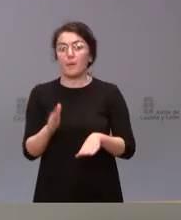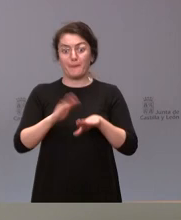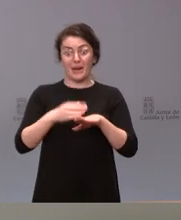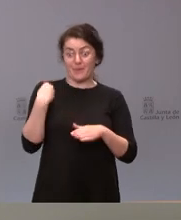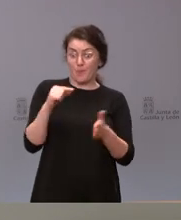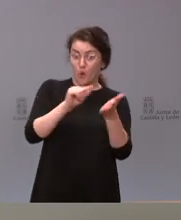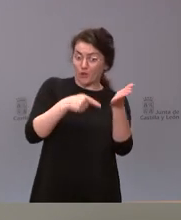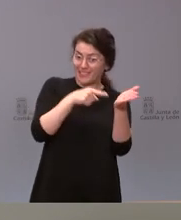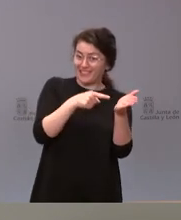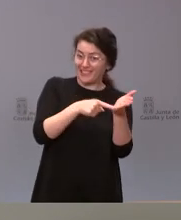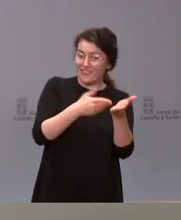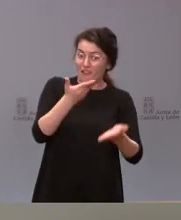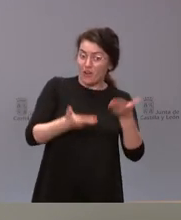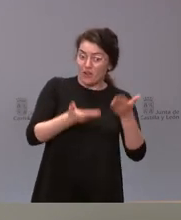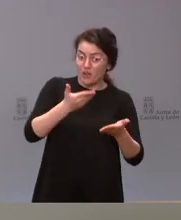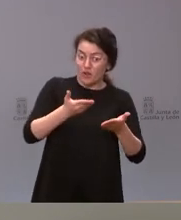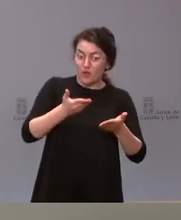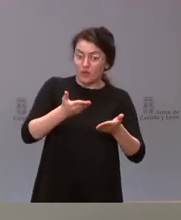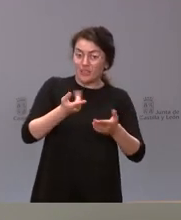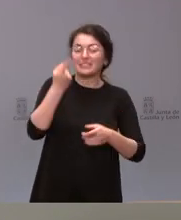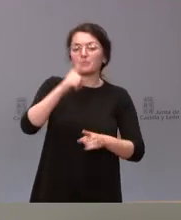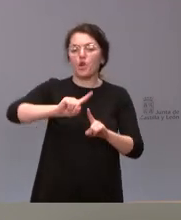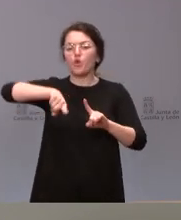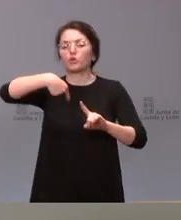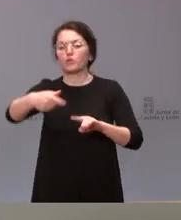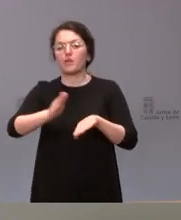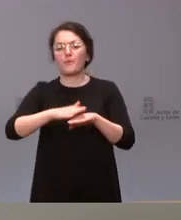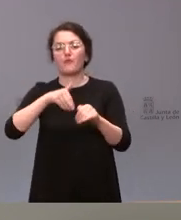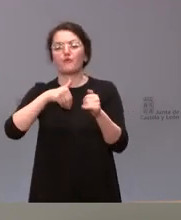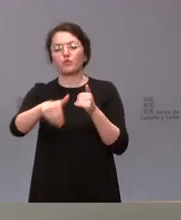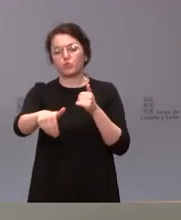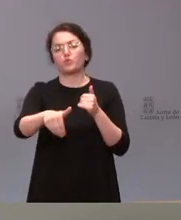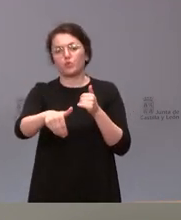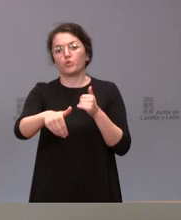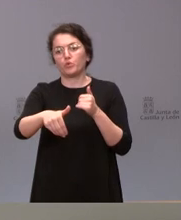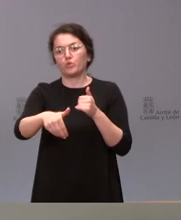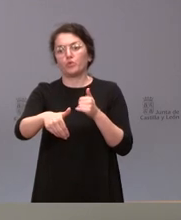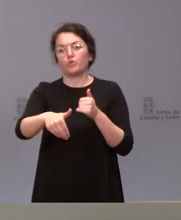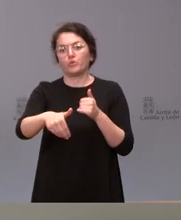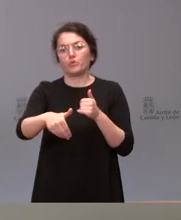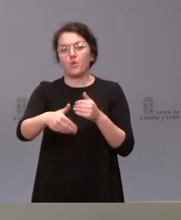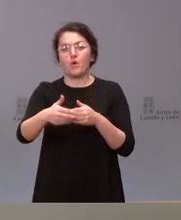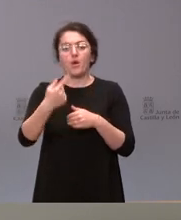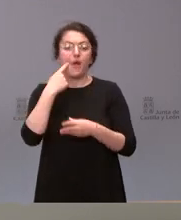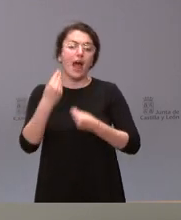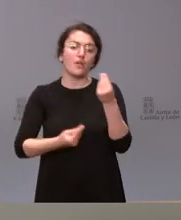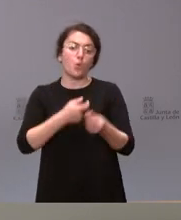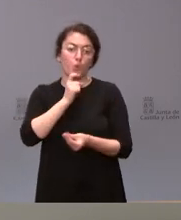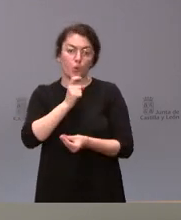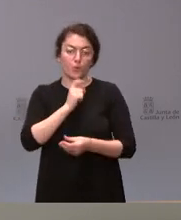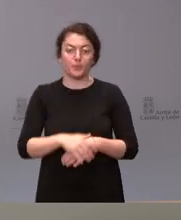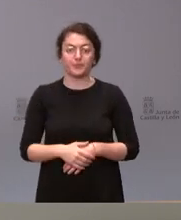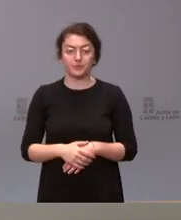contrato sino también de sacar consecuencias de cara a futuro y para próximas actuaciones esto es en lo que